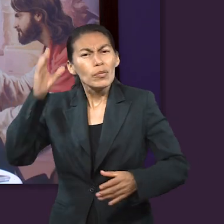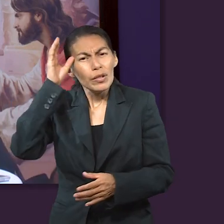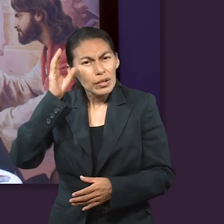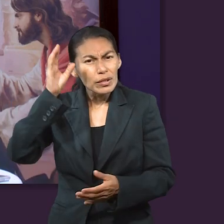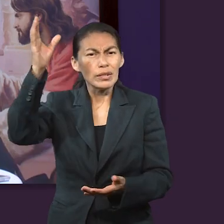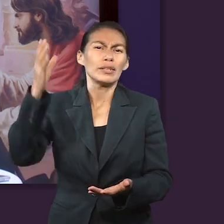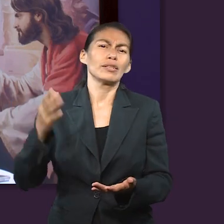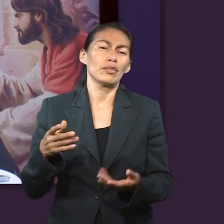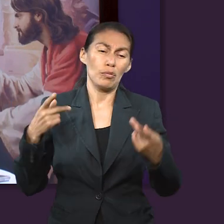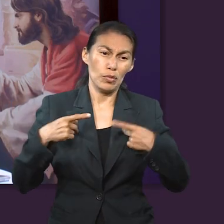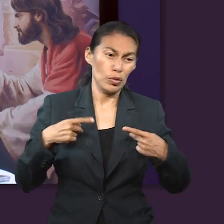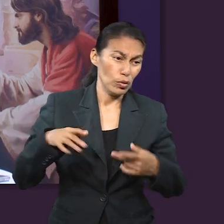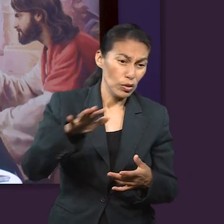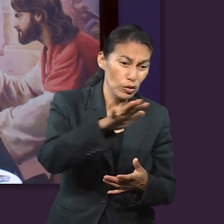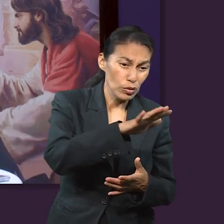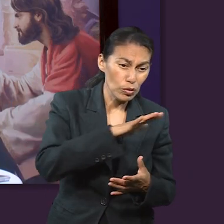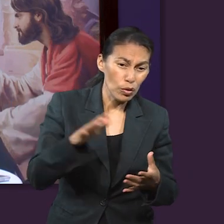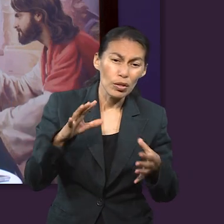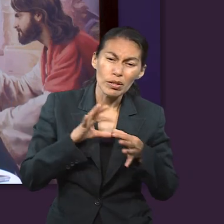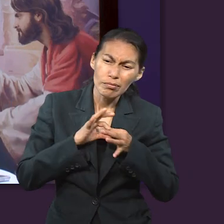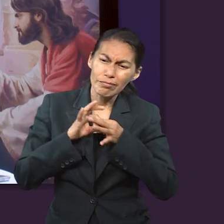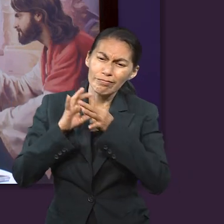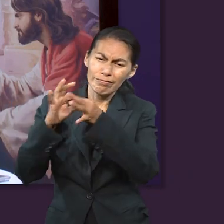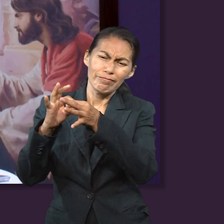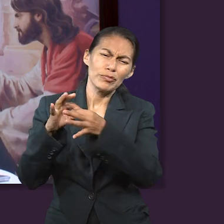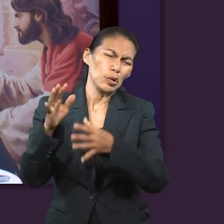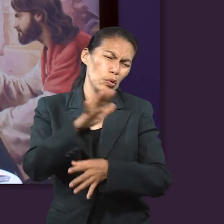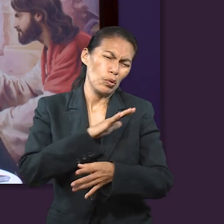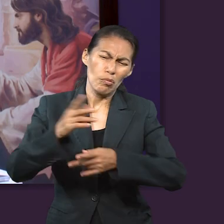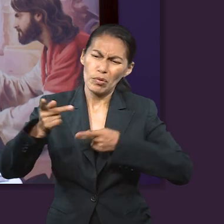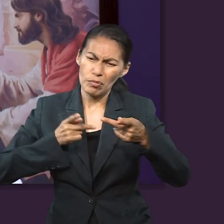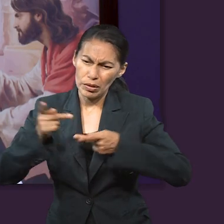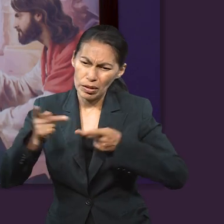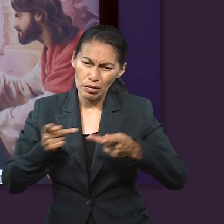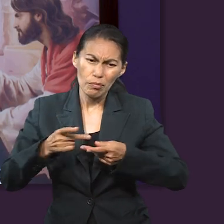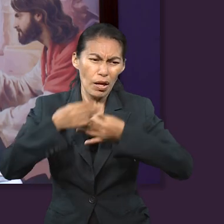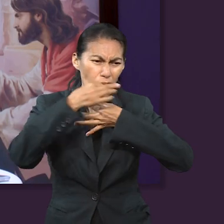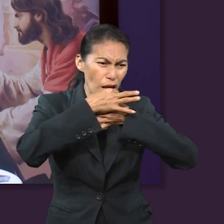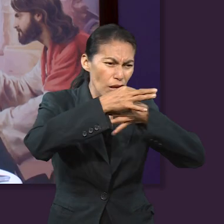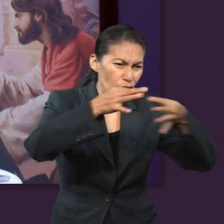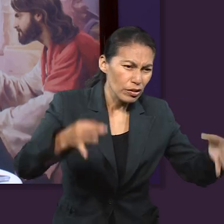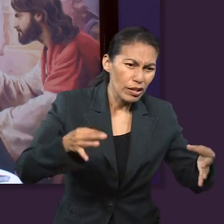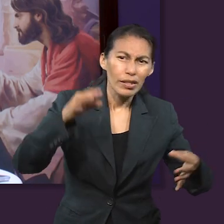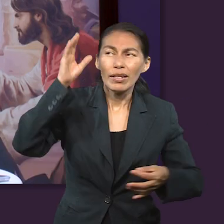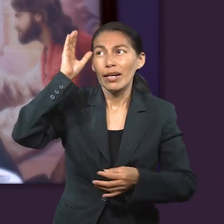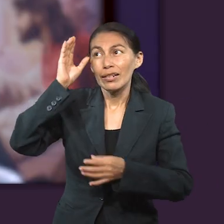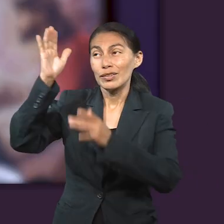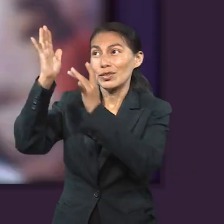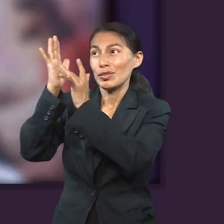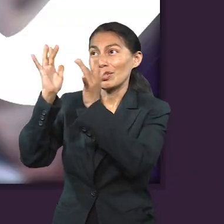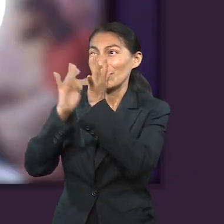como comunidad que se prepara para compartir a otros y para recibir a Cristo Jesús.